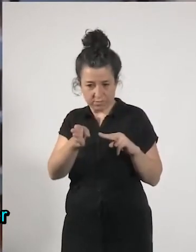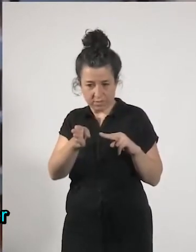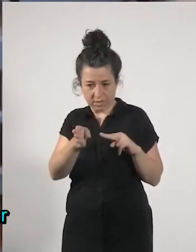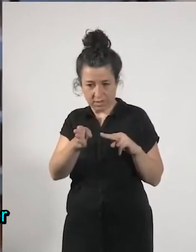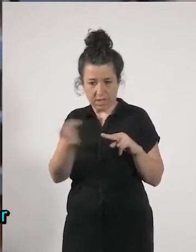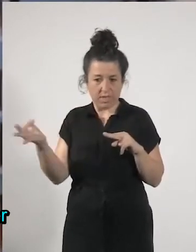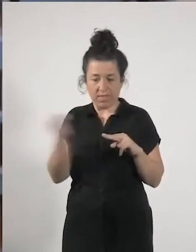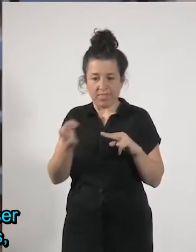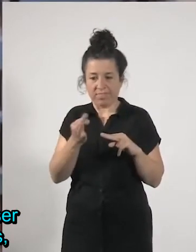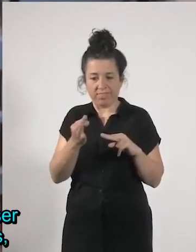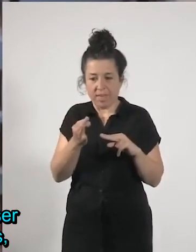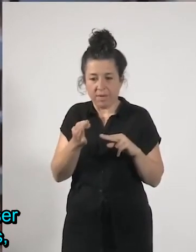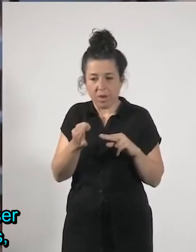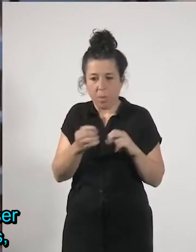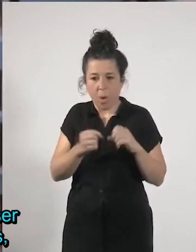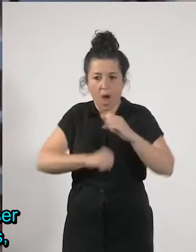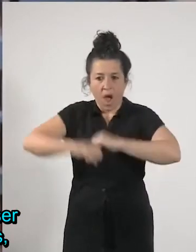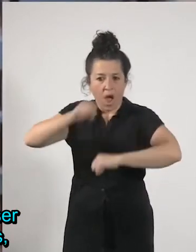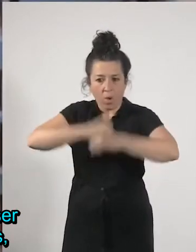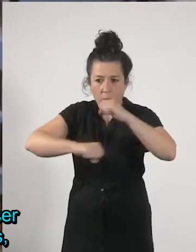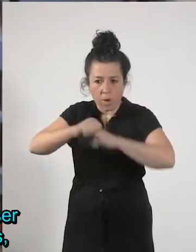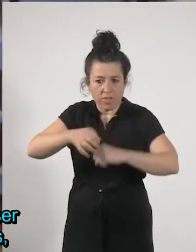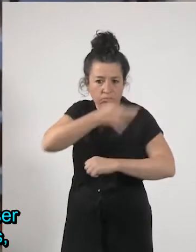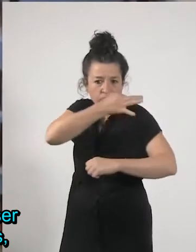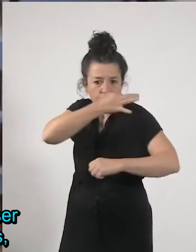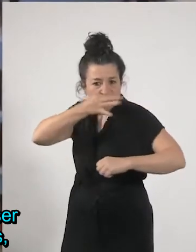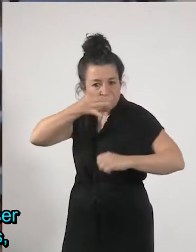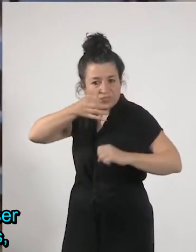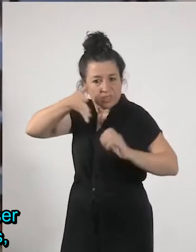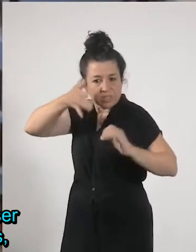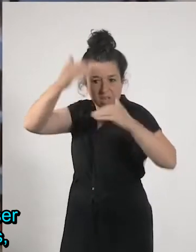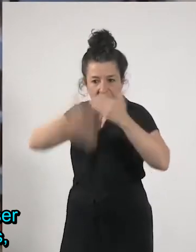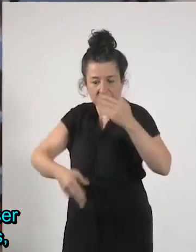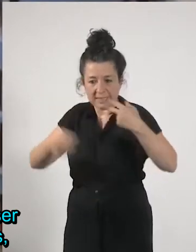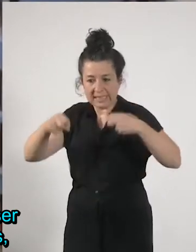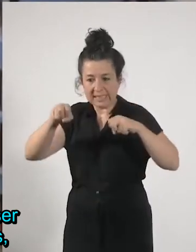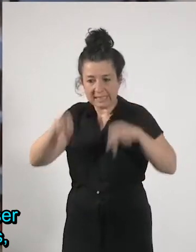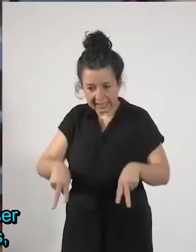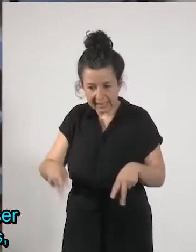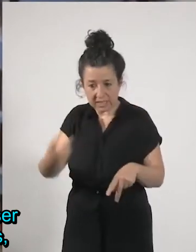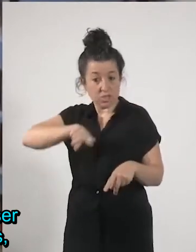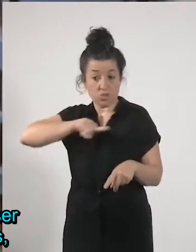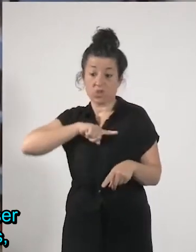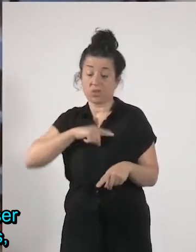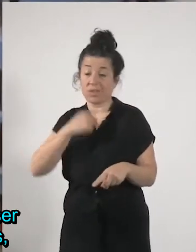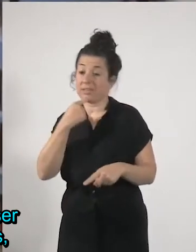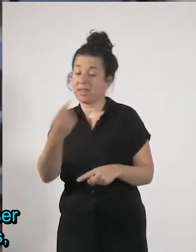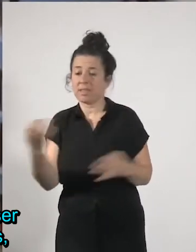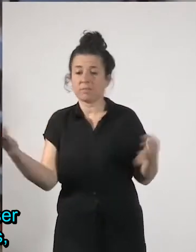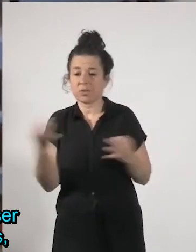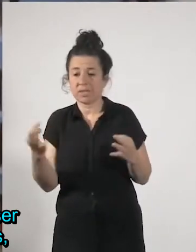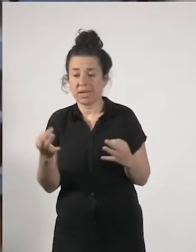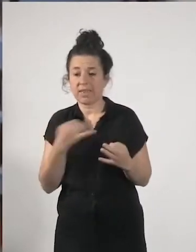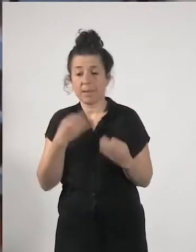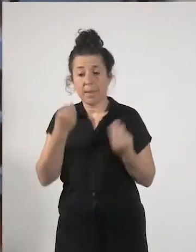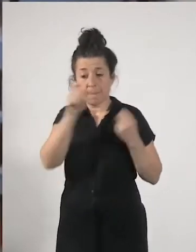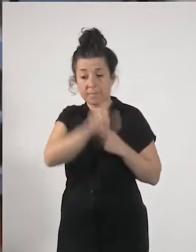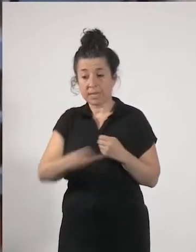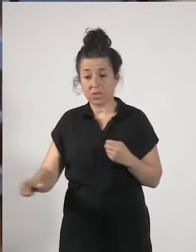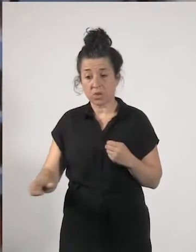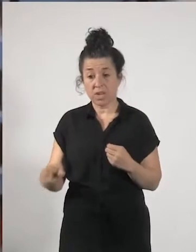y el lucro sin fin, pues nosotras decimos que debe ser la calidad de vida de las personas